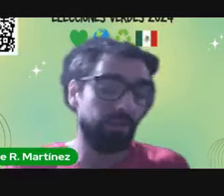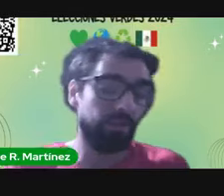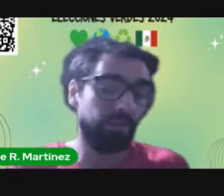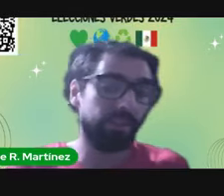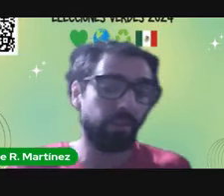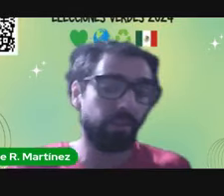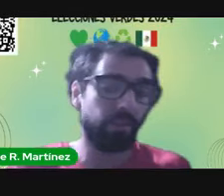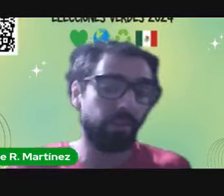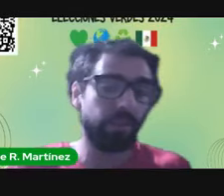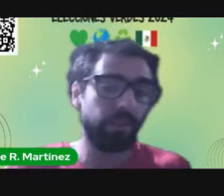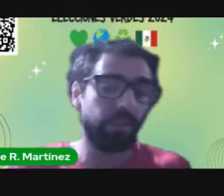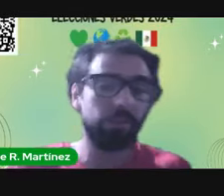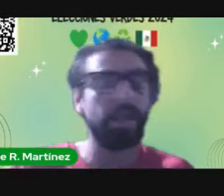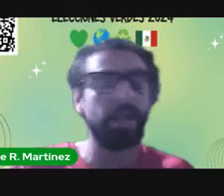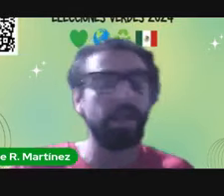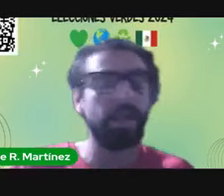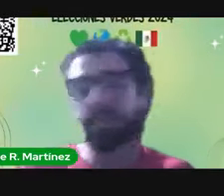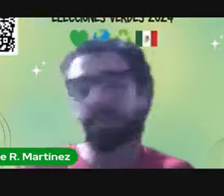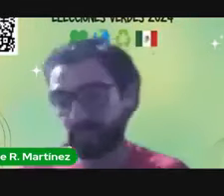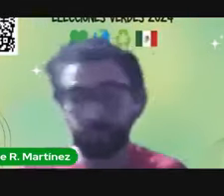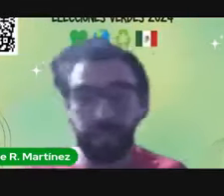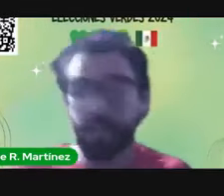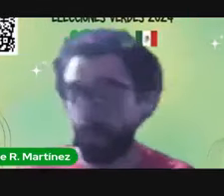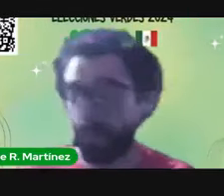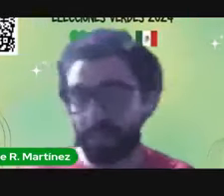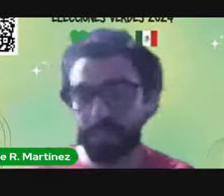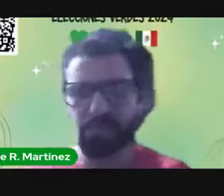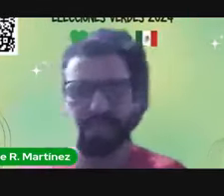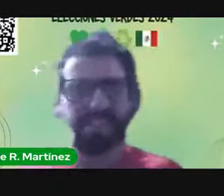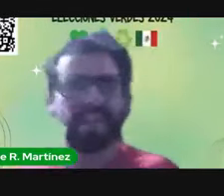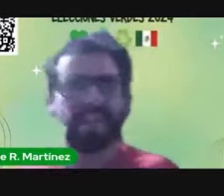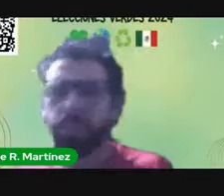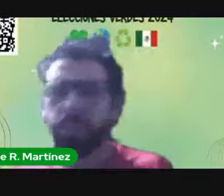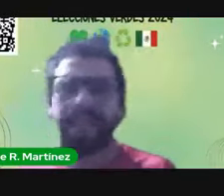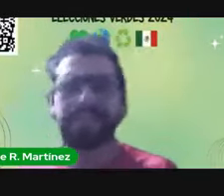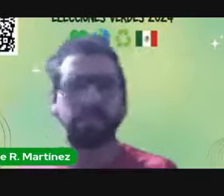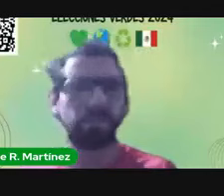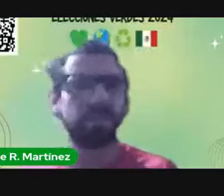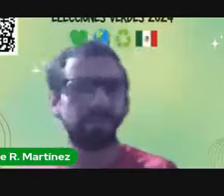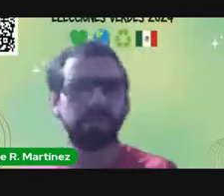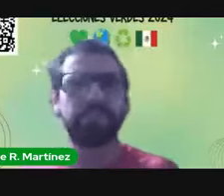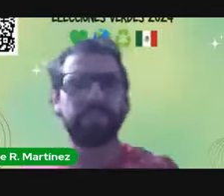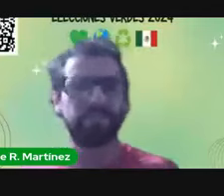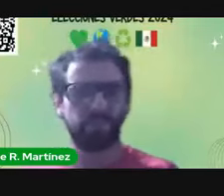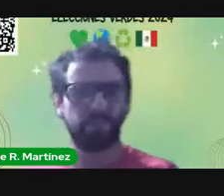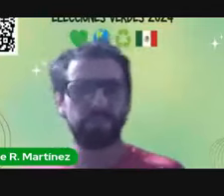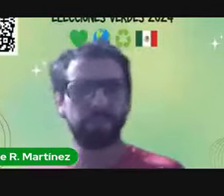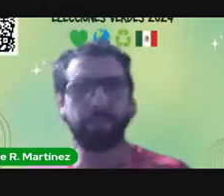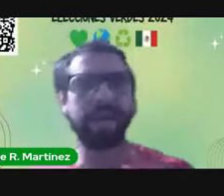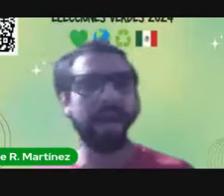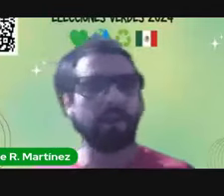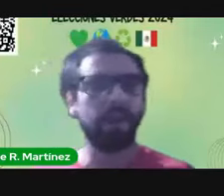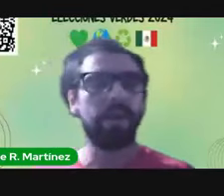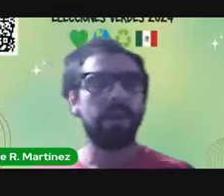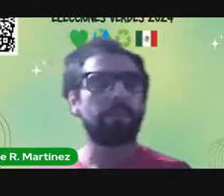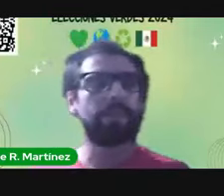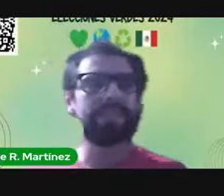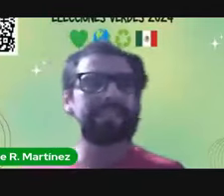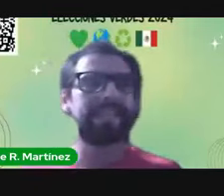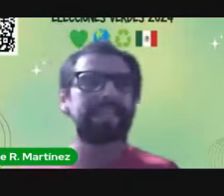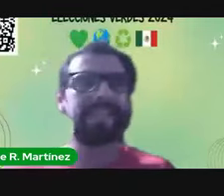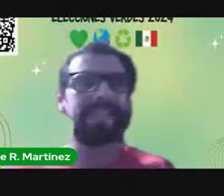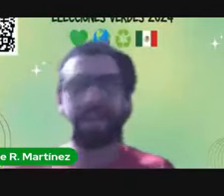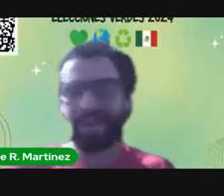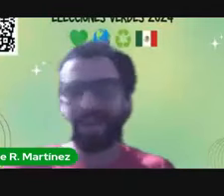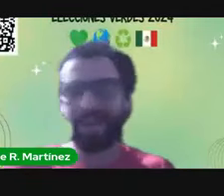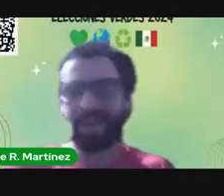sean populares porque las desconozcan porque simplemente no les parezcan pero una manera de desarrollar muchos proyectos de infraestructura sobre todo para agua pueden ser